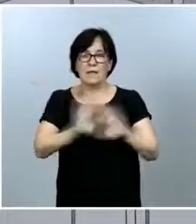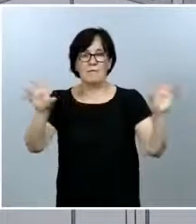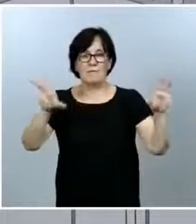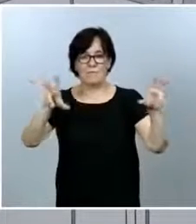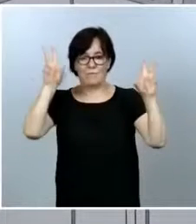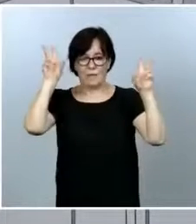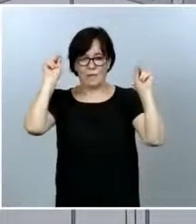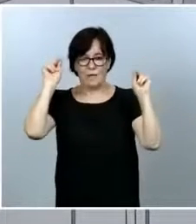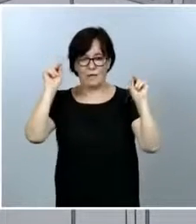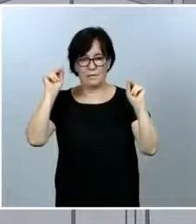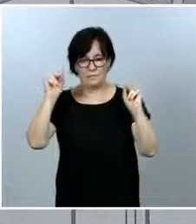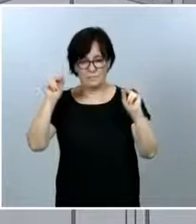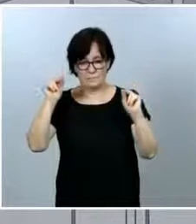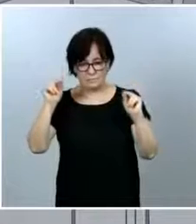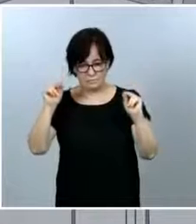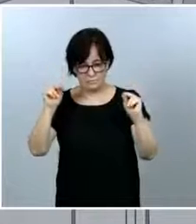los